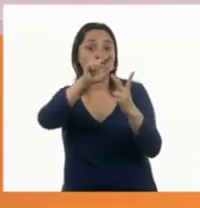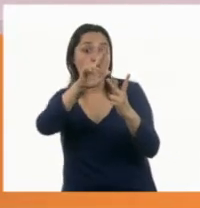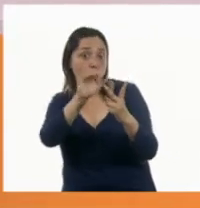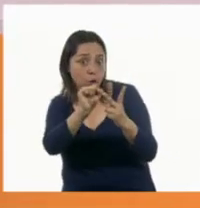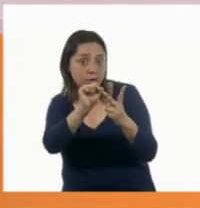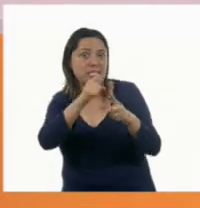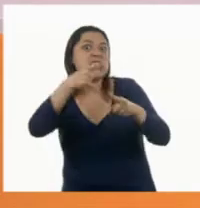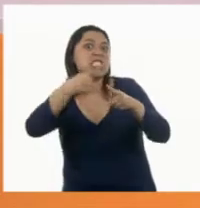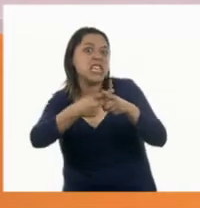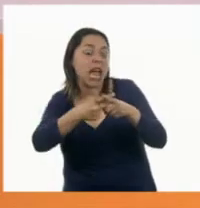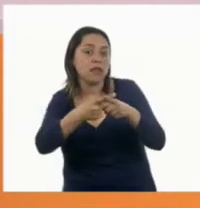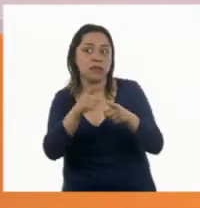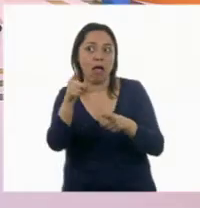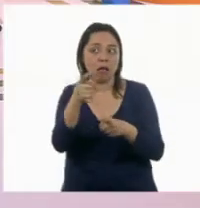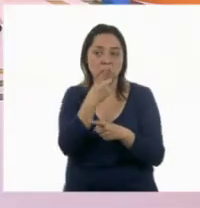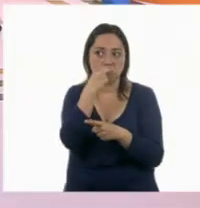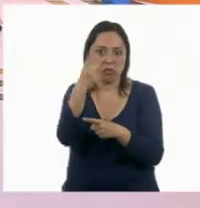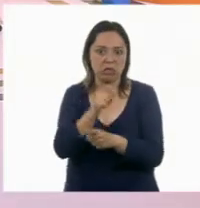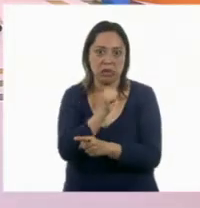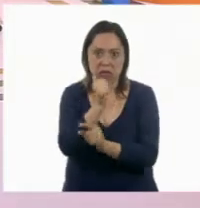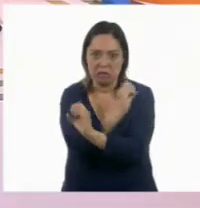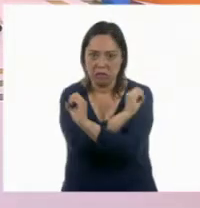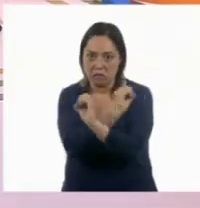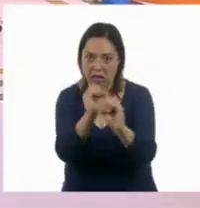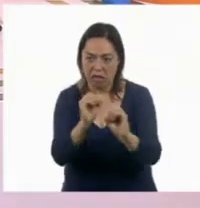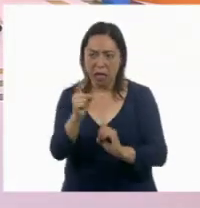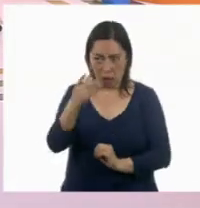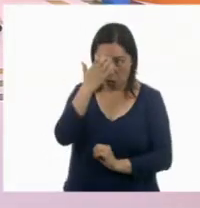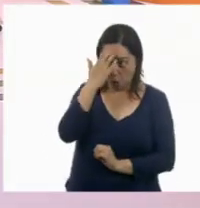conocerlos? Sí. ¿Los quieren conocer? Vamos a verlos.